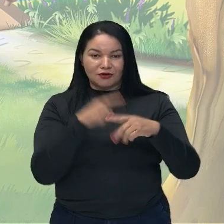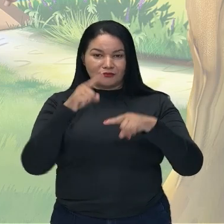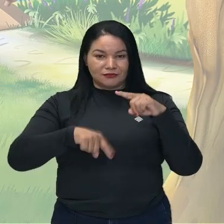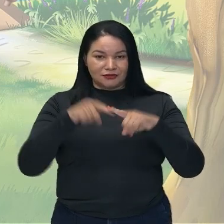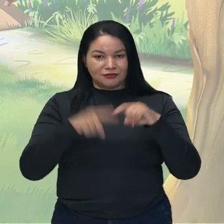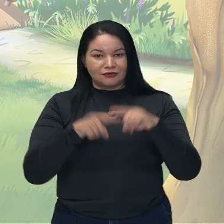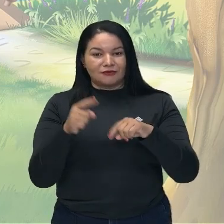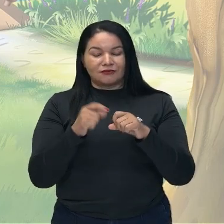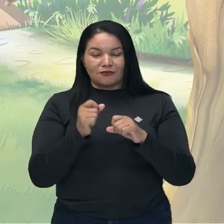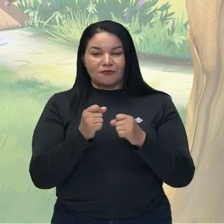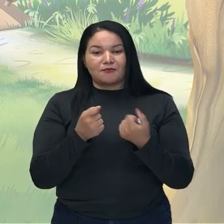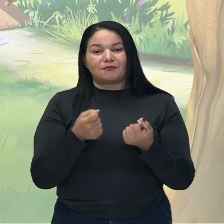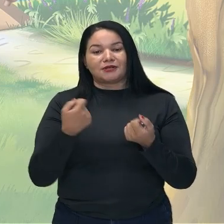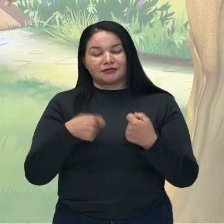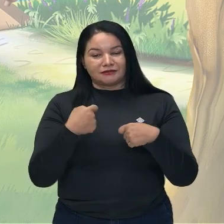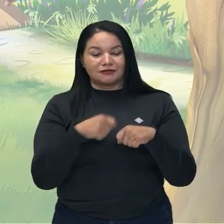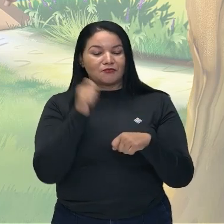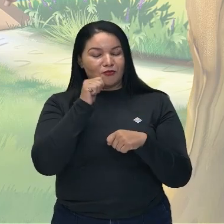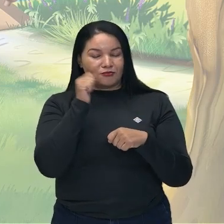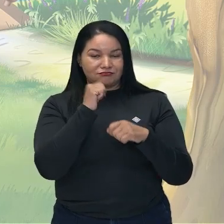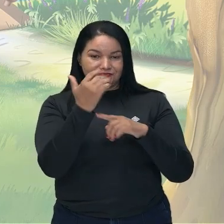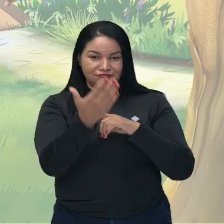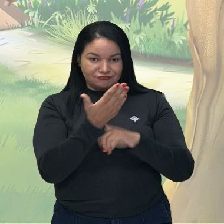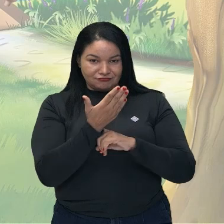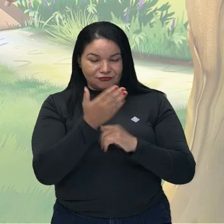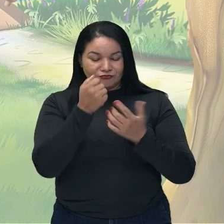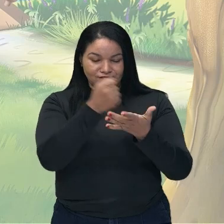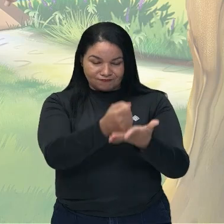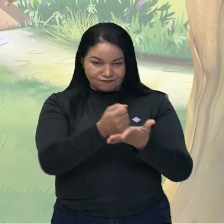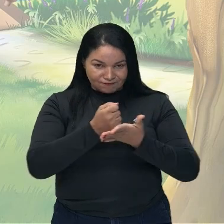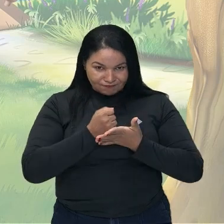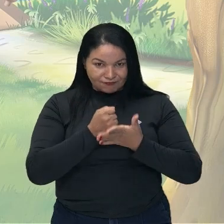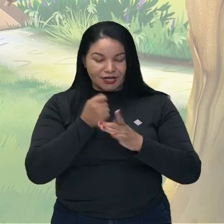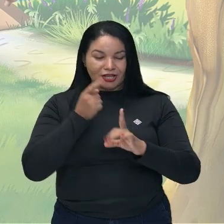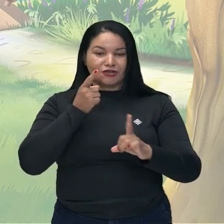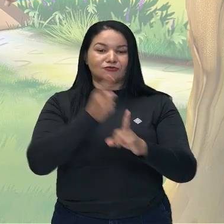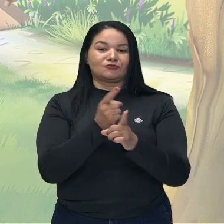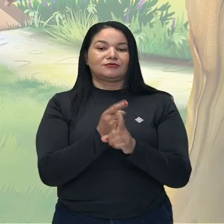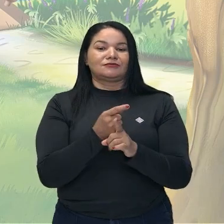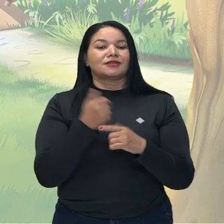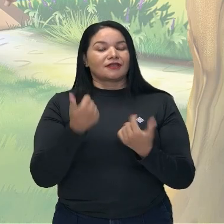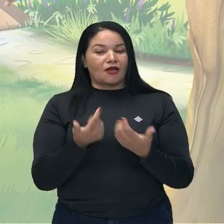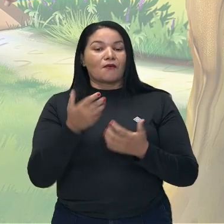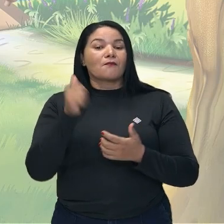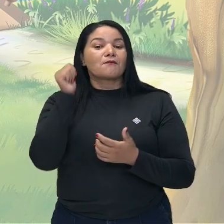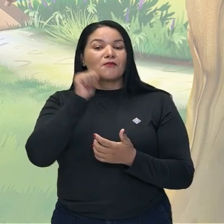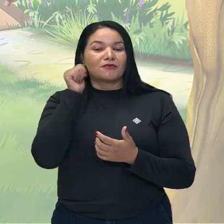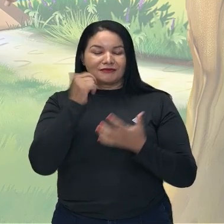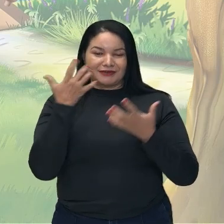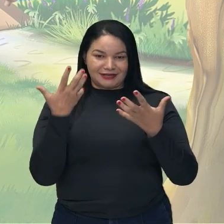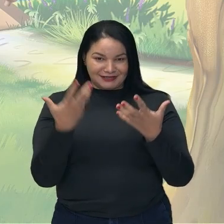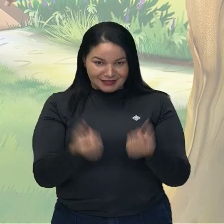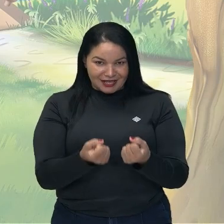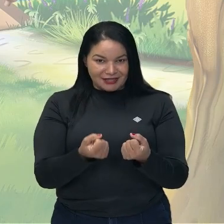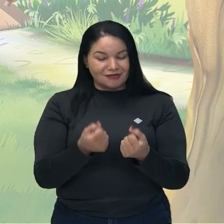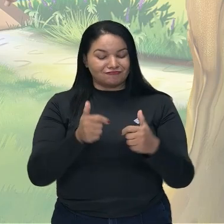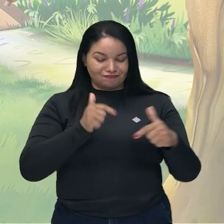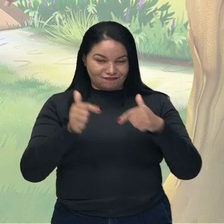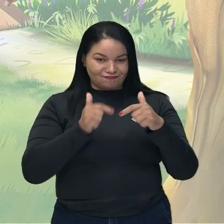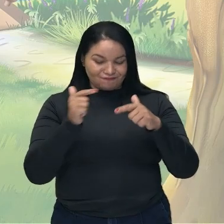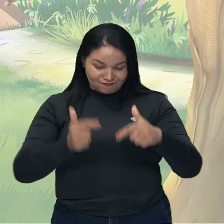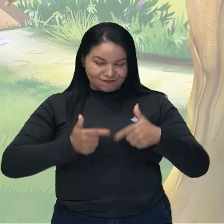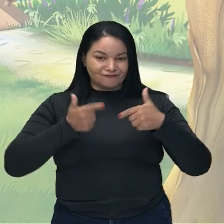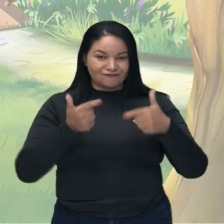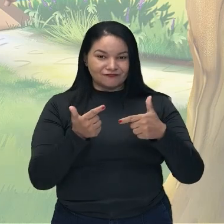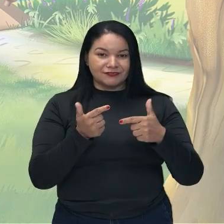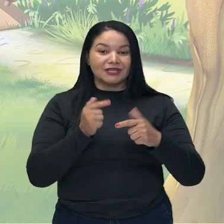al cielo y pide ayuda de Alicia para encontrar. Entonces, Alicia acepta la misión. Ella